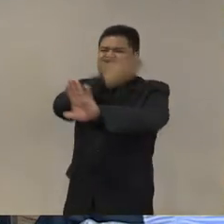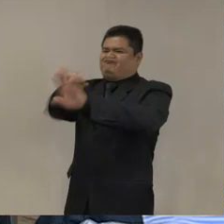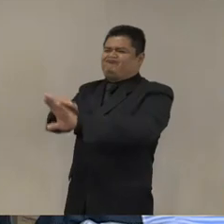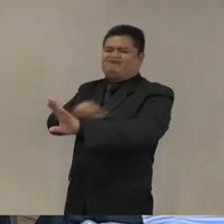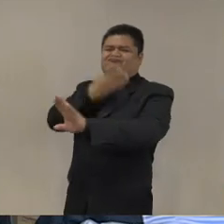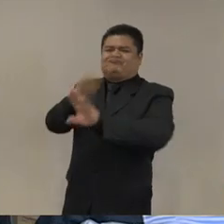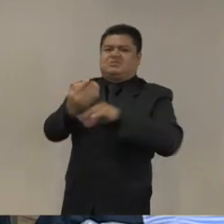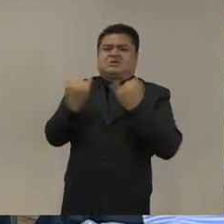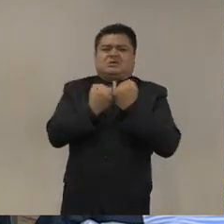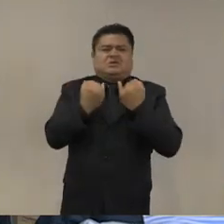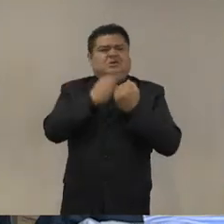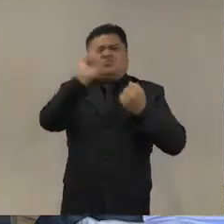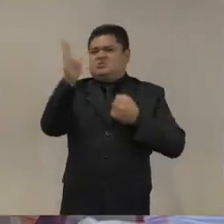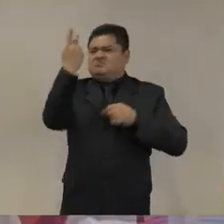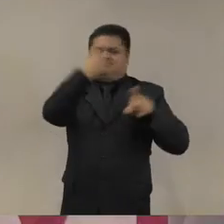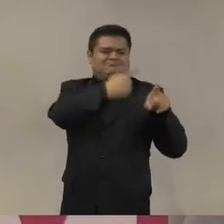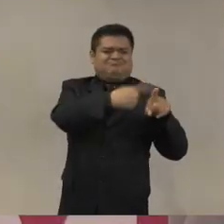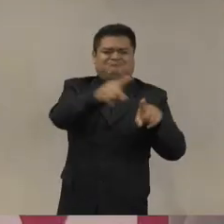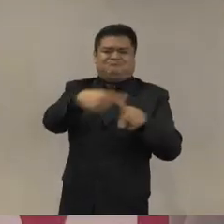a la academia en general